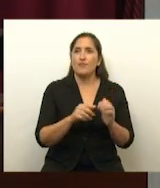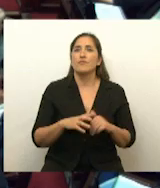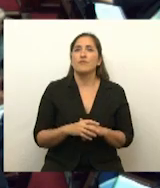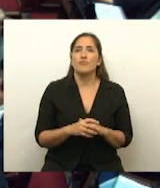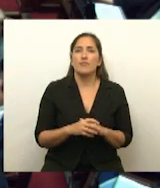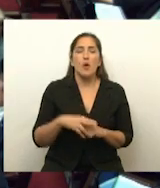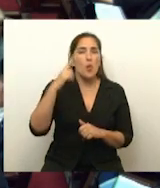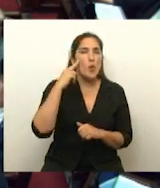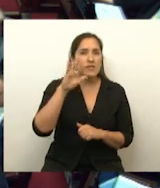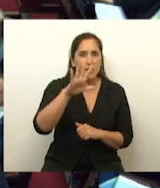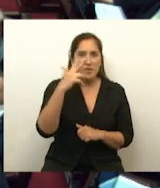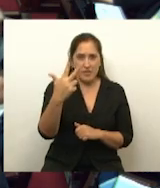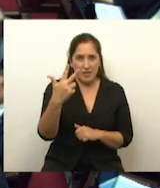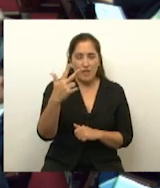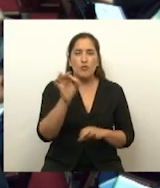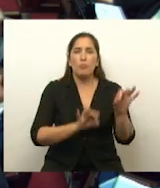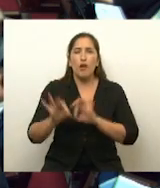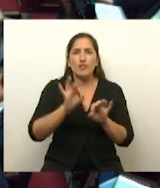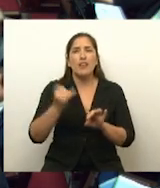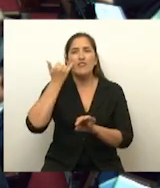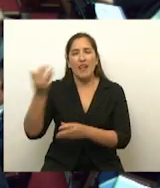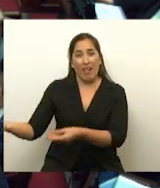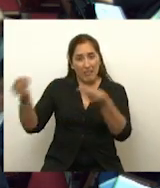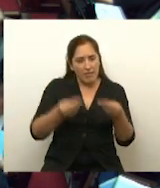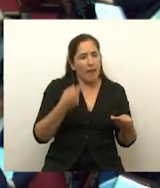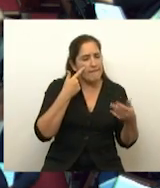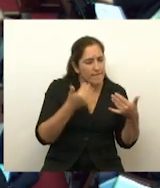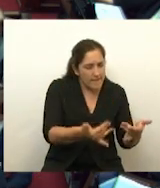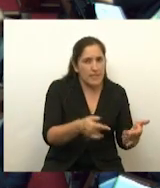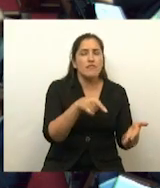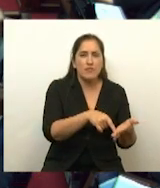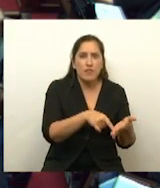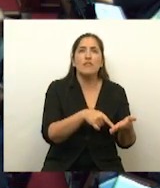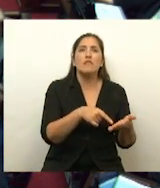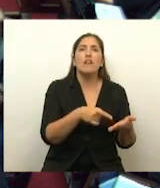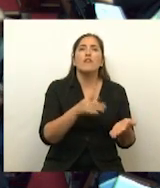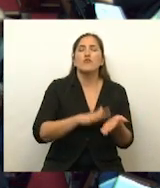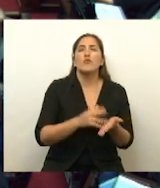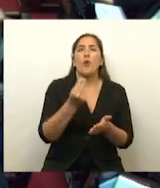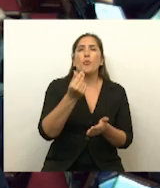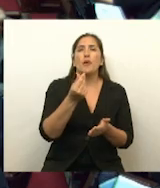953, dictamen del proyecto de ley venido en revisión en que se modifica el impuesto a las ganancias respecto al índice de precios.